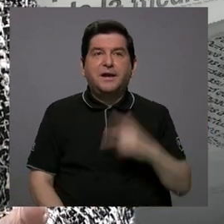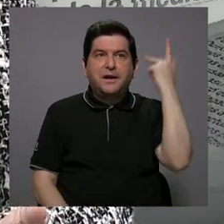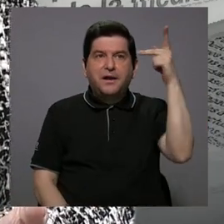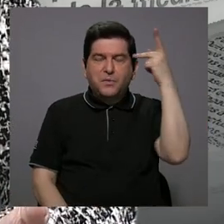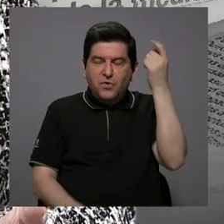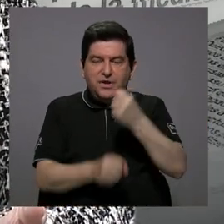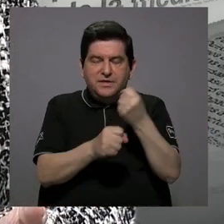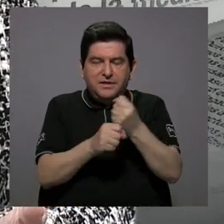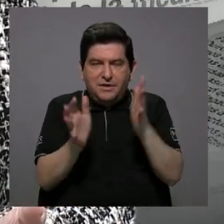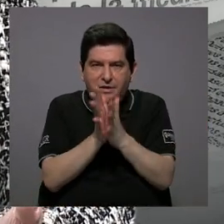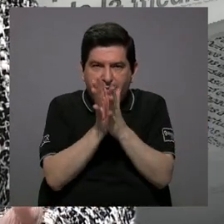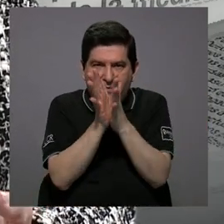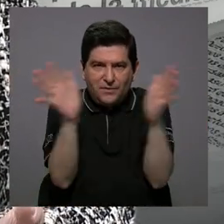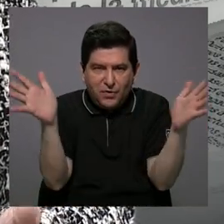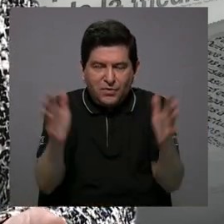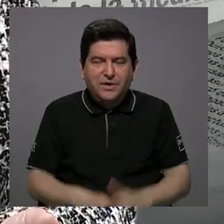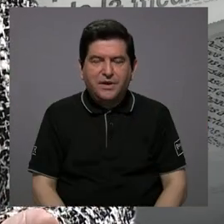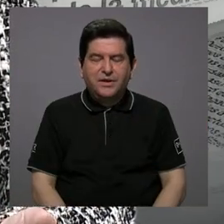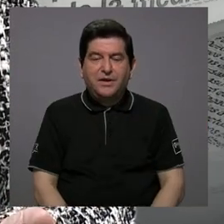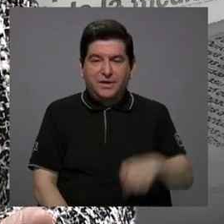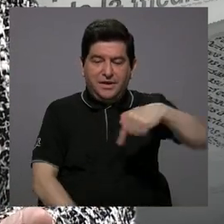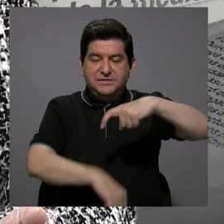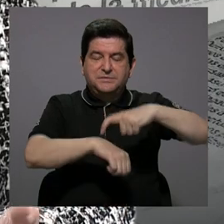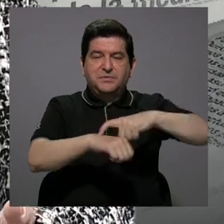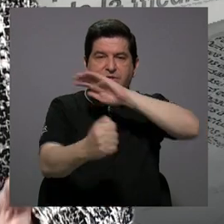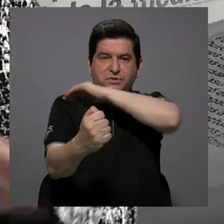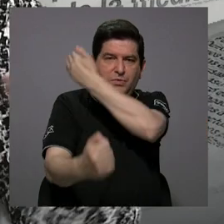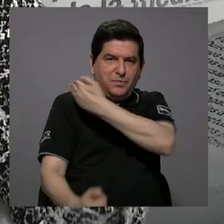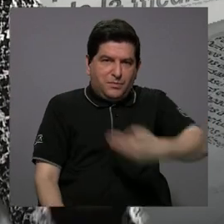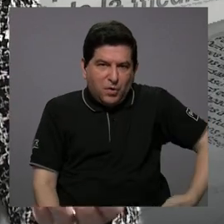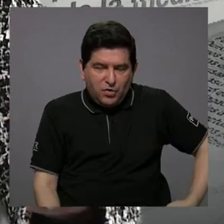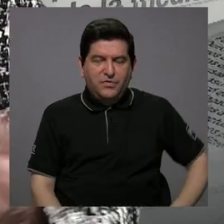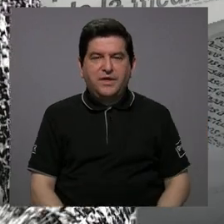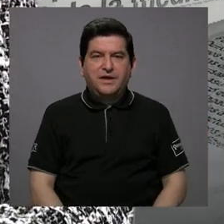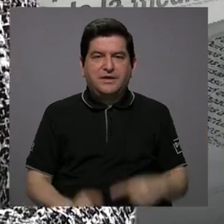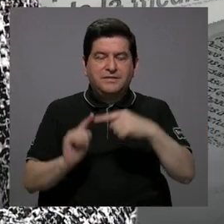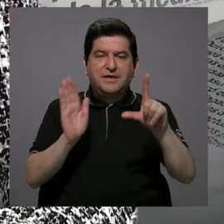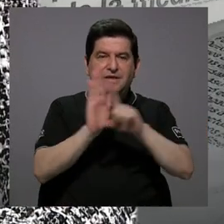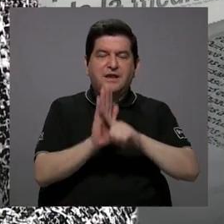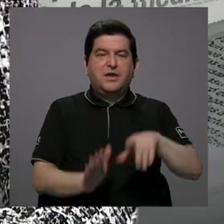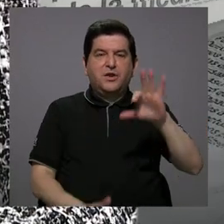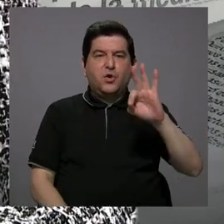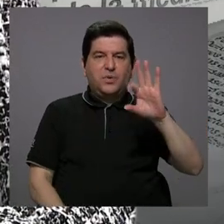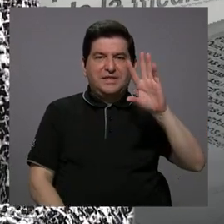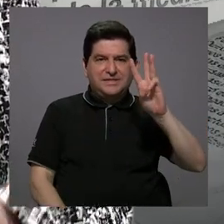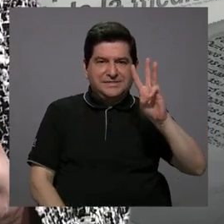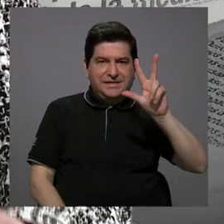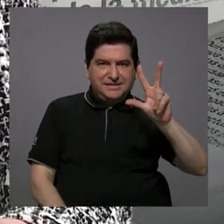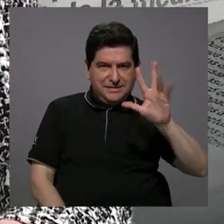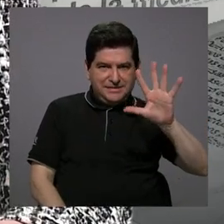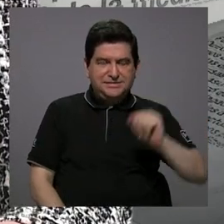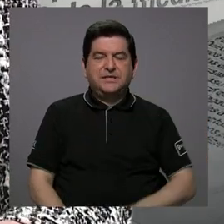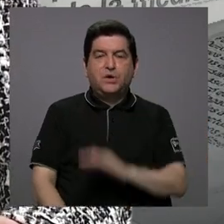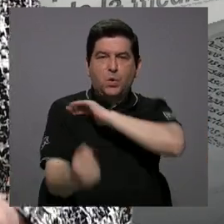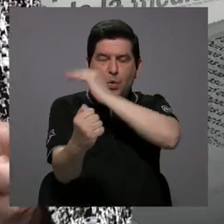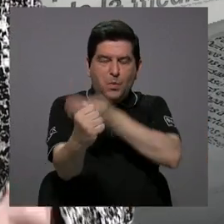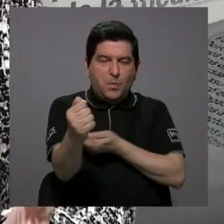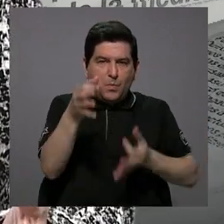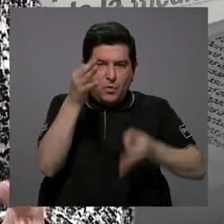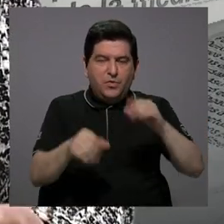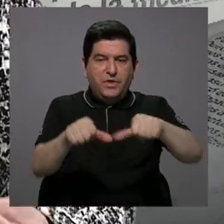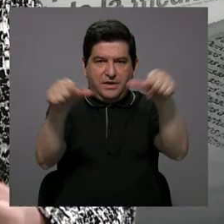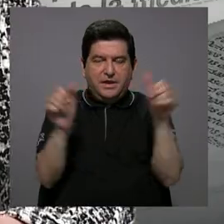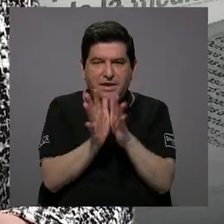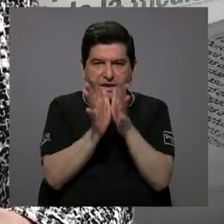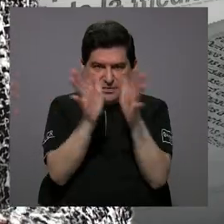política de empleo público para el Ejecutivo en este momento. Desde la Ley 9635, el Poder Judicial y el